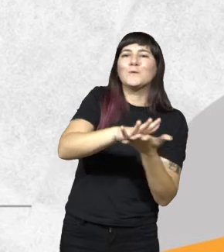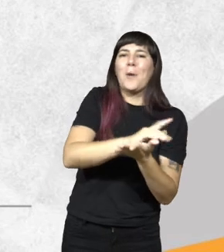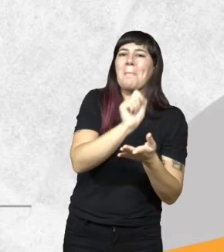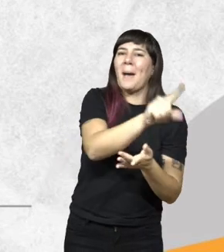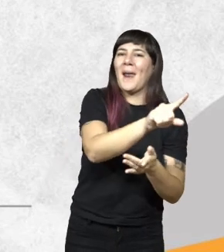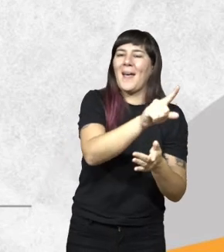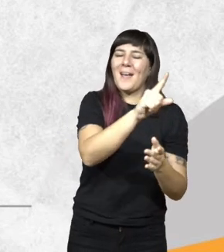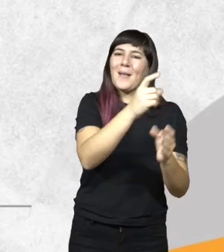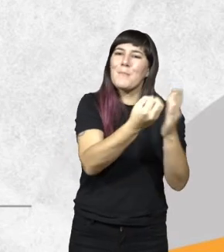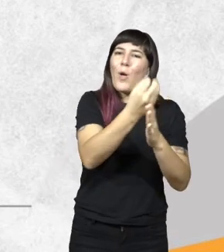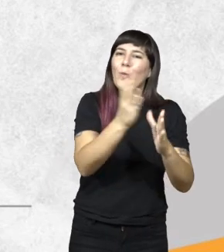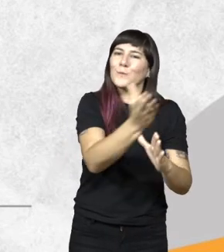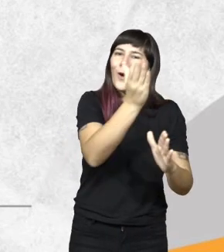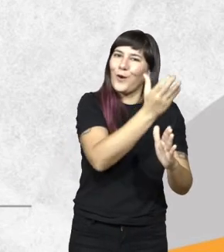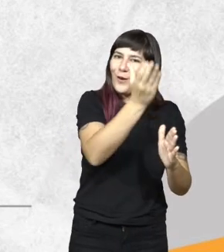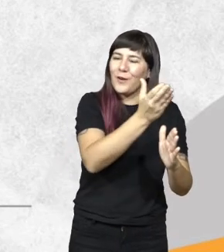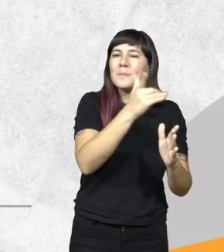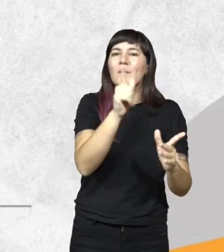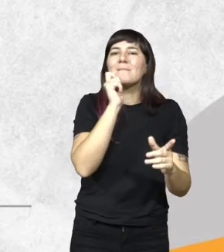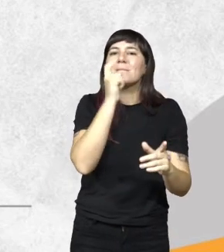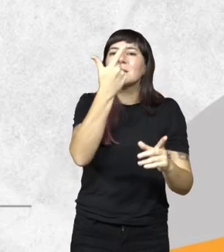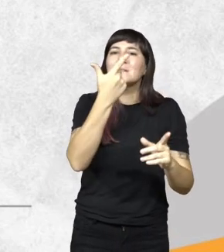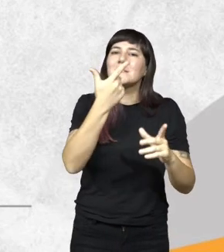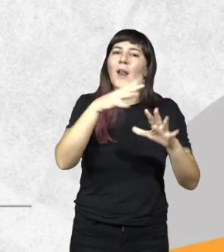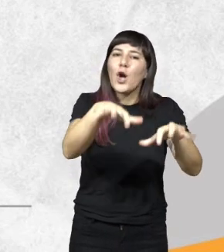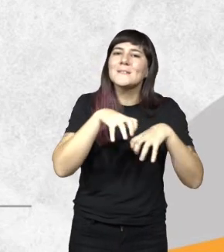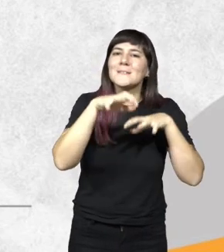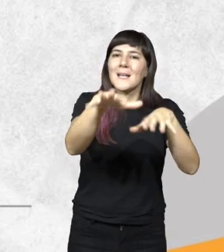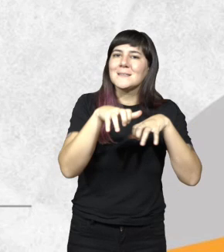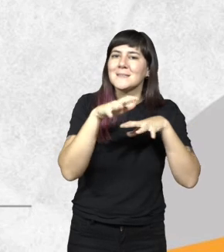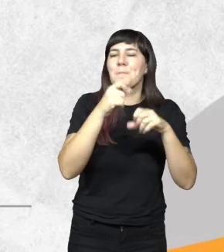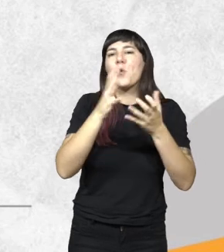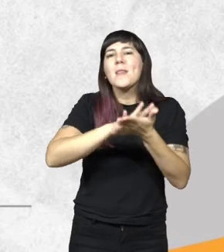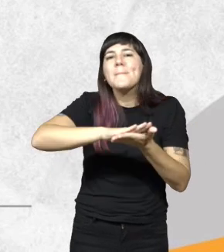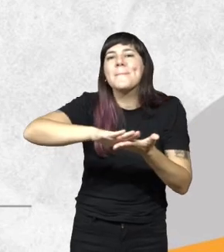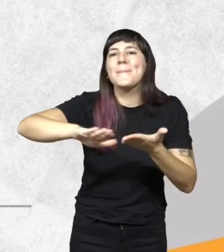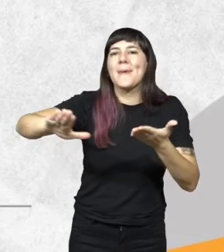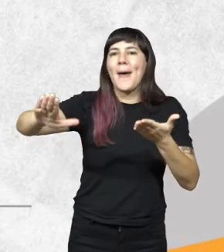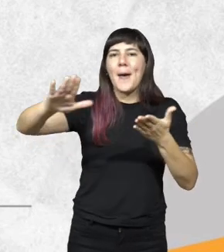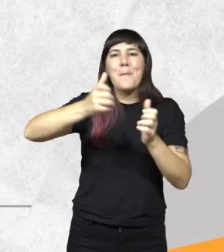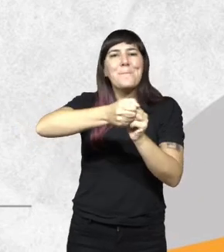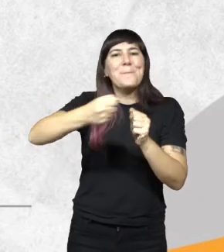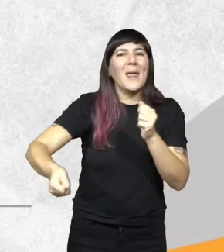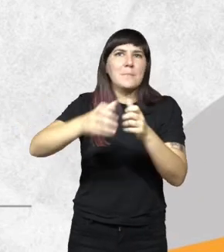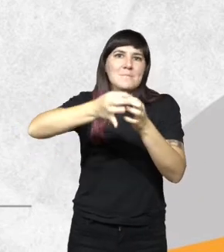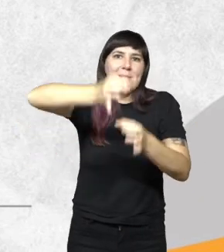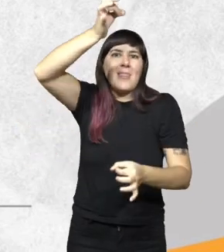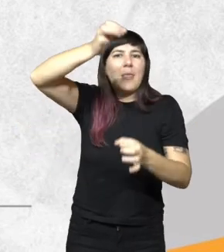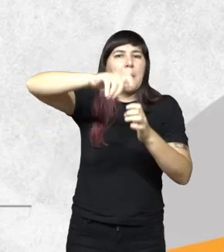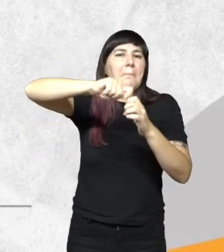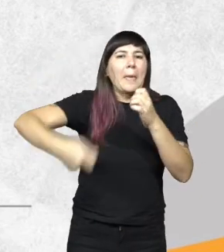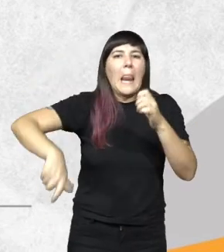¿por qué? porque facilita la cosecha de la caña de azúcar sobre todo limpiarla pelarla trabajo que mucho tiempo estuvo